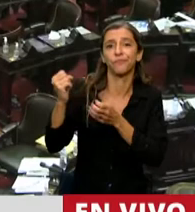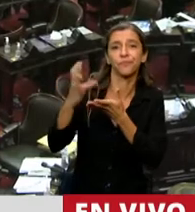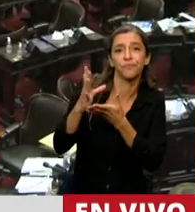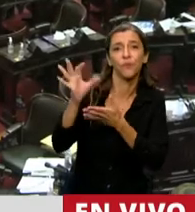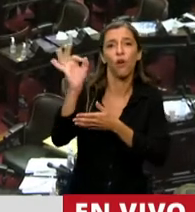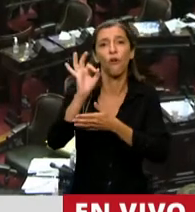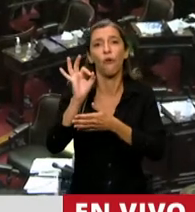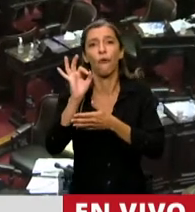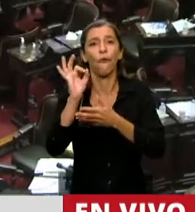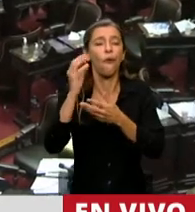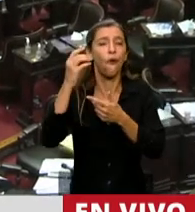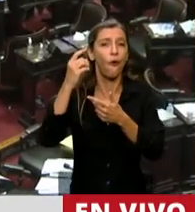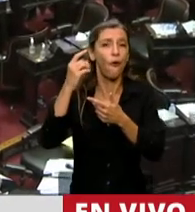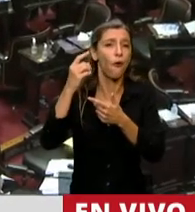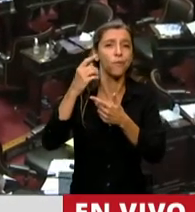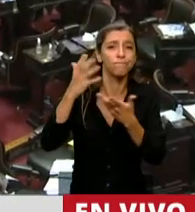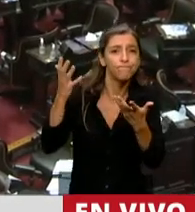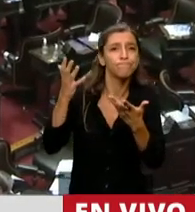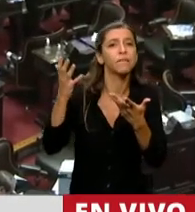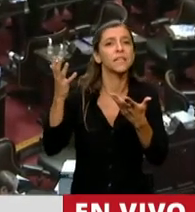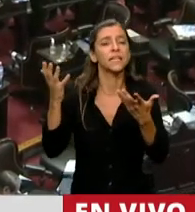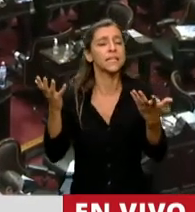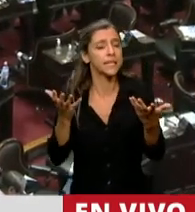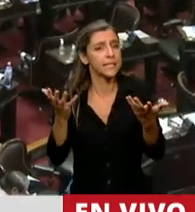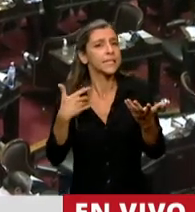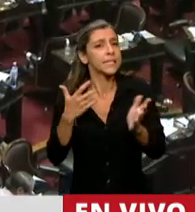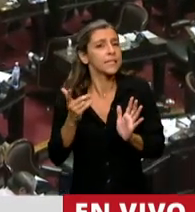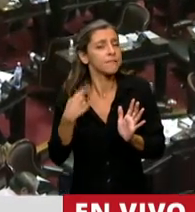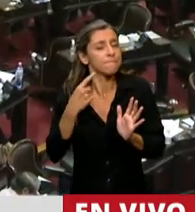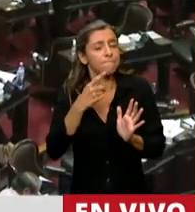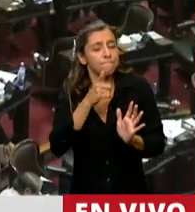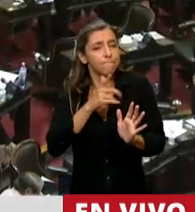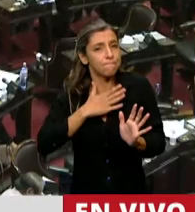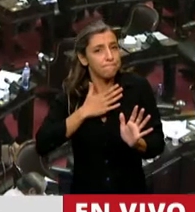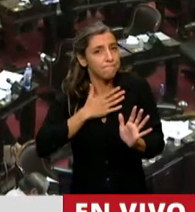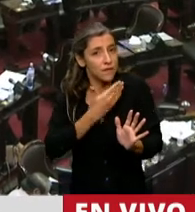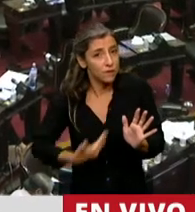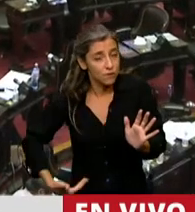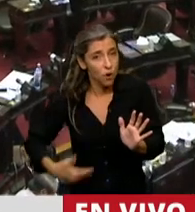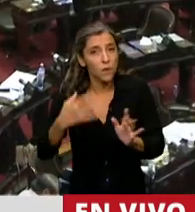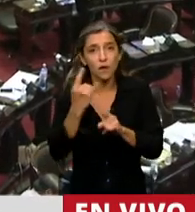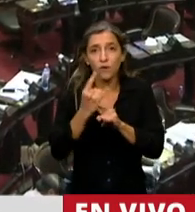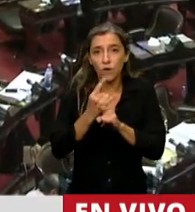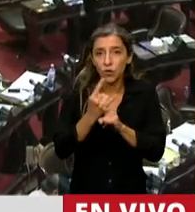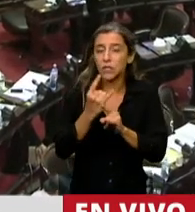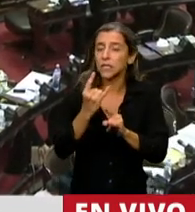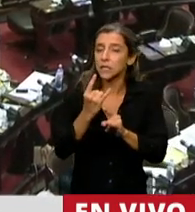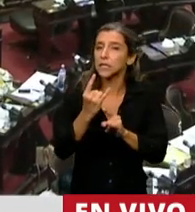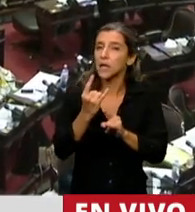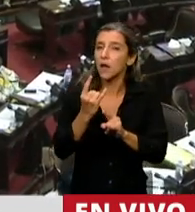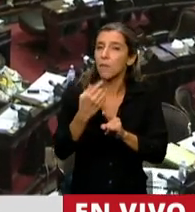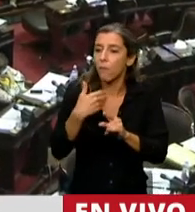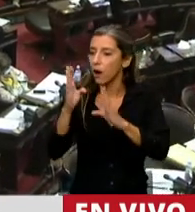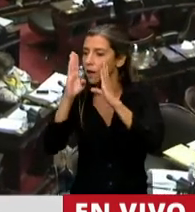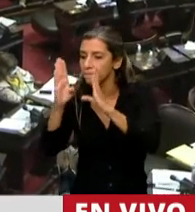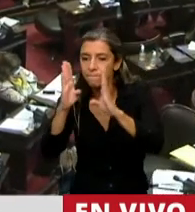y esto es algo que yo creo que nuestro gobierno nacional y popular justamente siempre ha tenido en cuenta, el